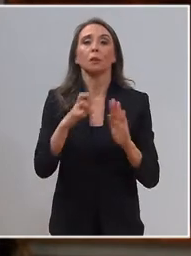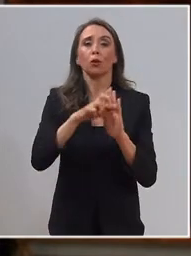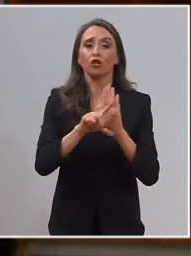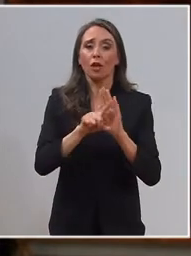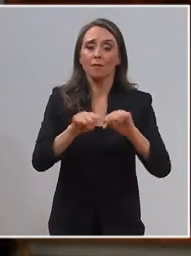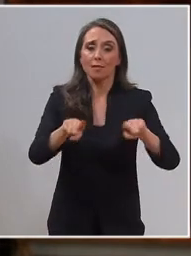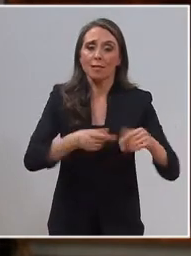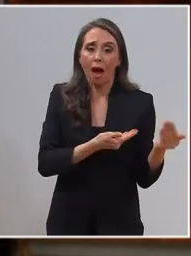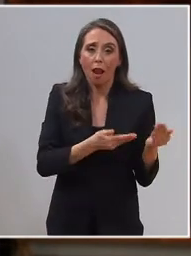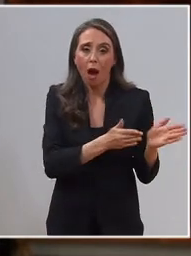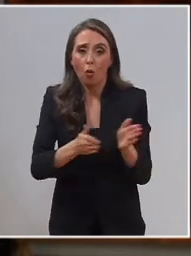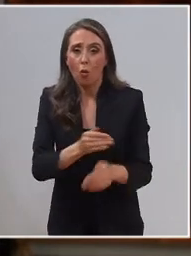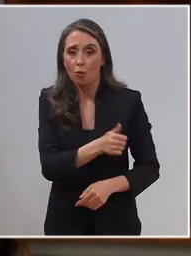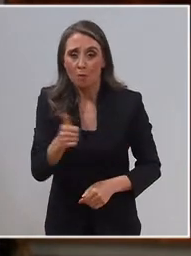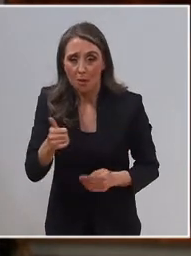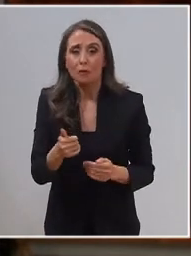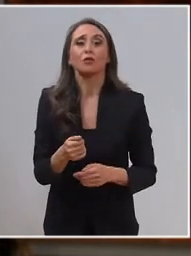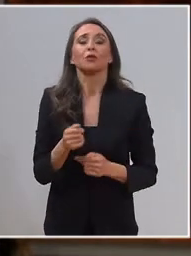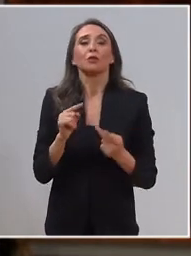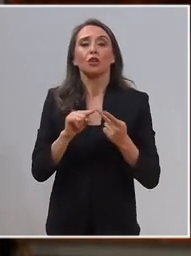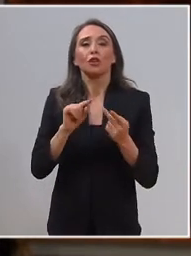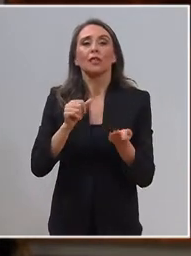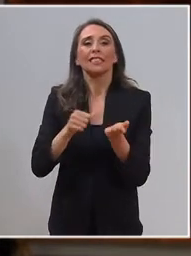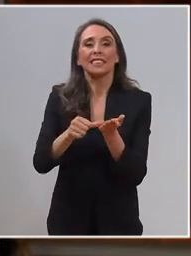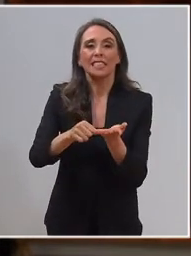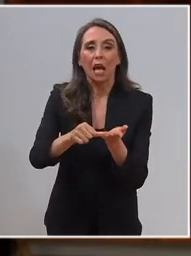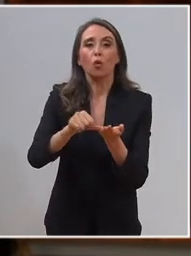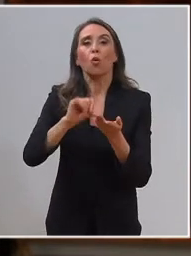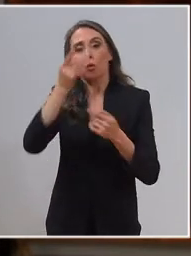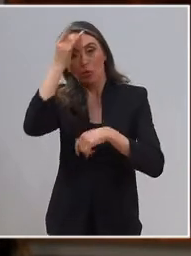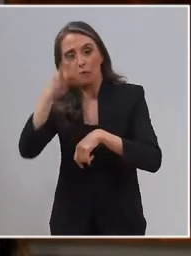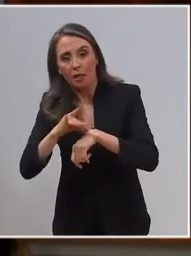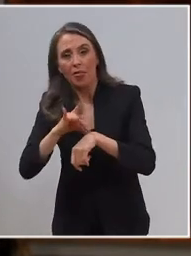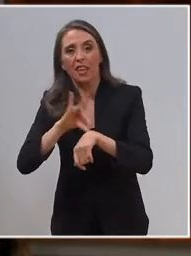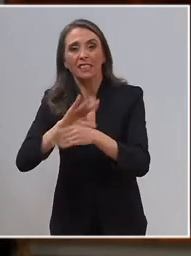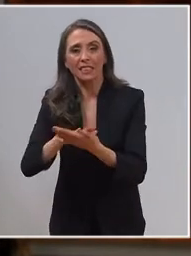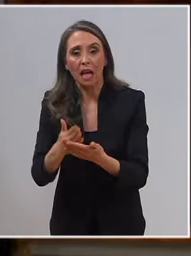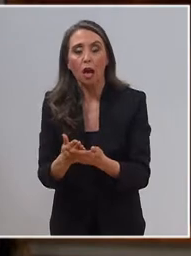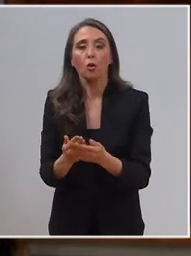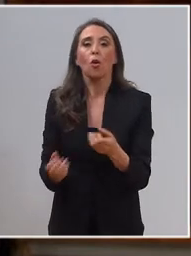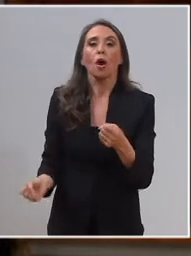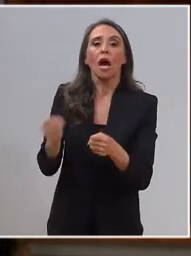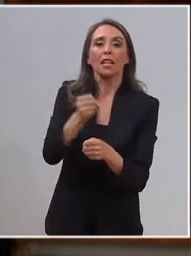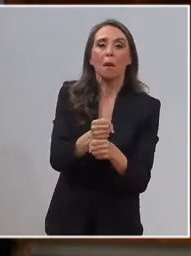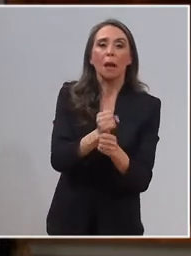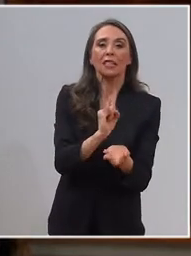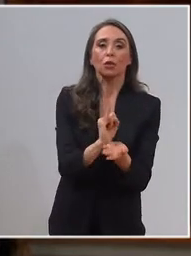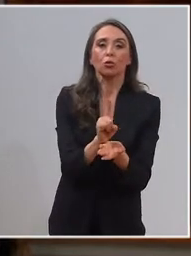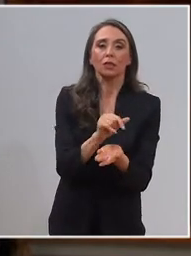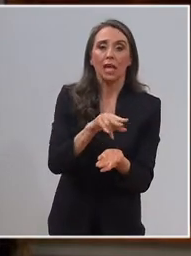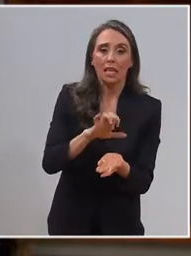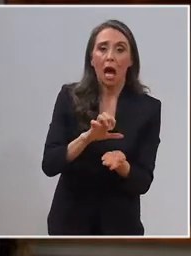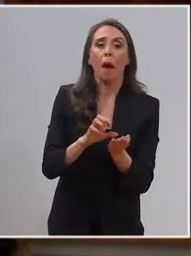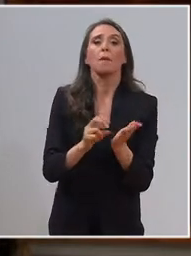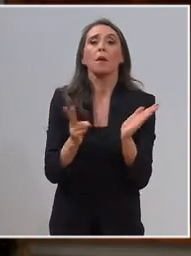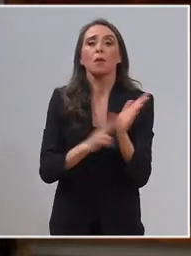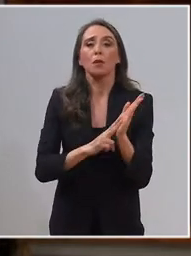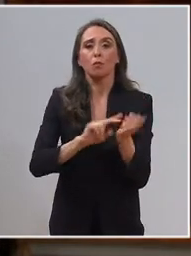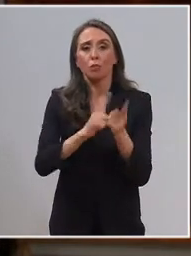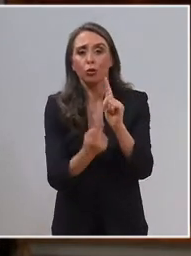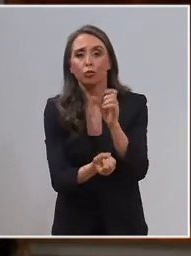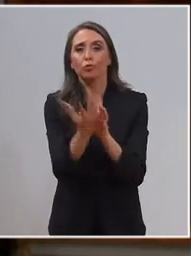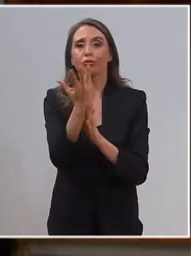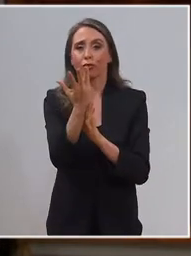Cuno Universal, el Seguro Catastrófico de Salud, el reemplazo del Sename, la modernización tributaria y muchos otros.